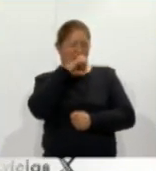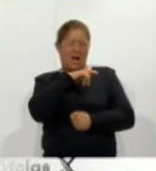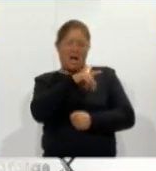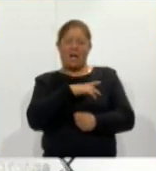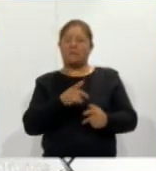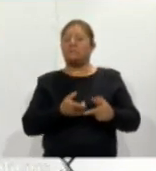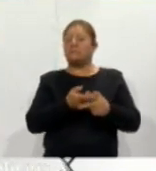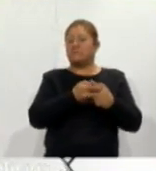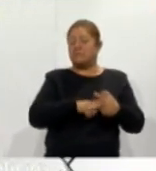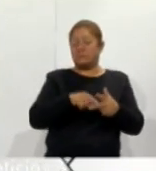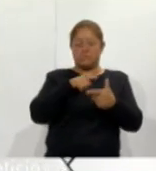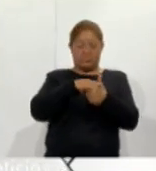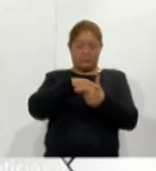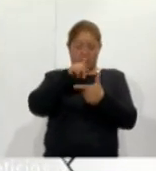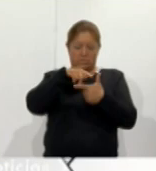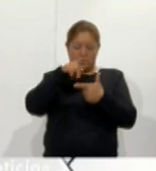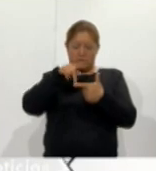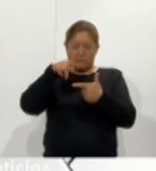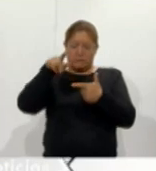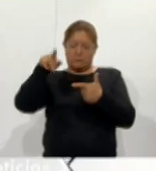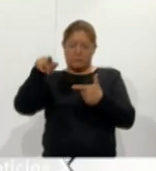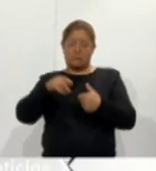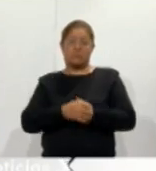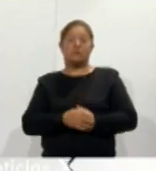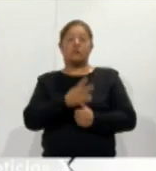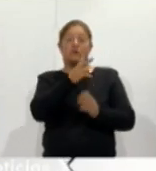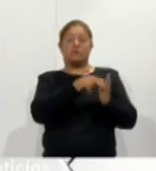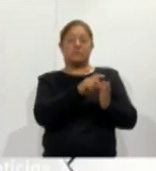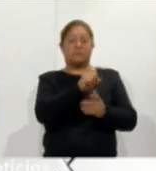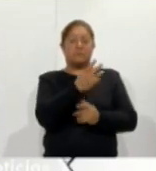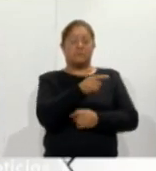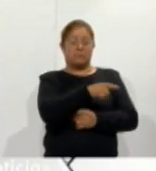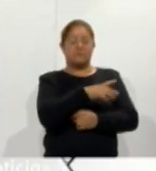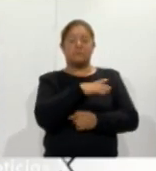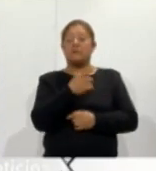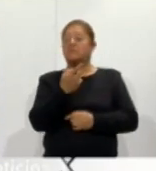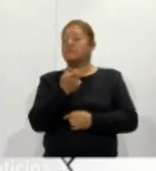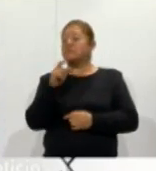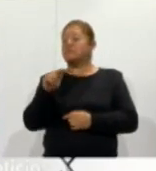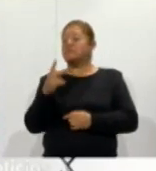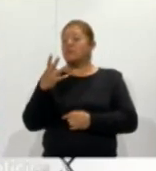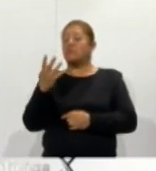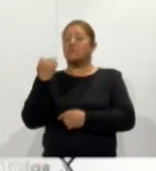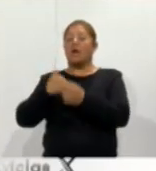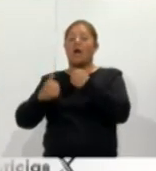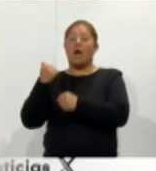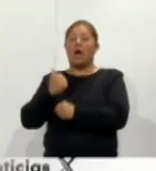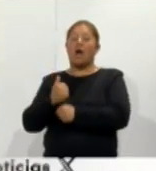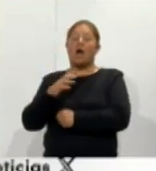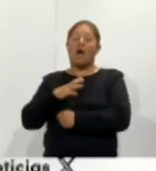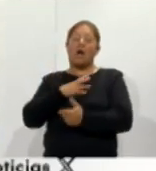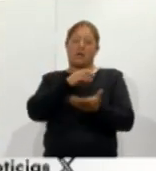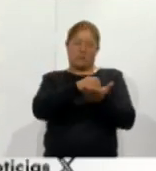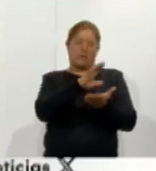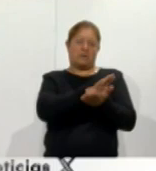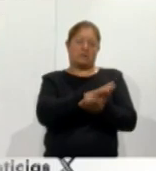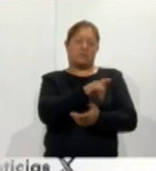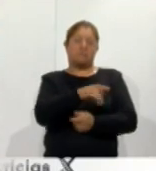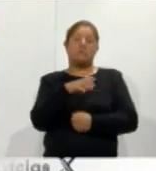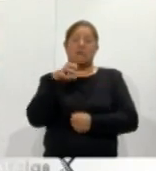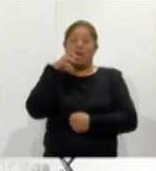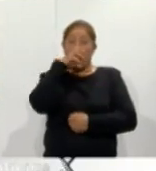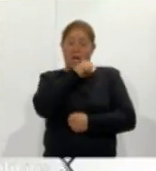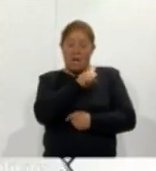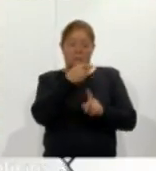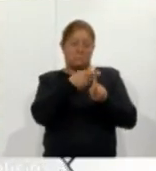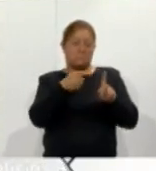comenzaron las mediciones 2023 fue el más cálido de los 174 años de los caerregistros y la temperatura